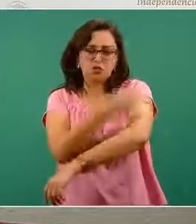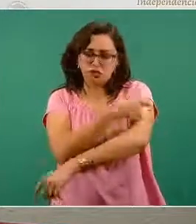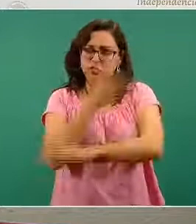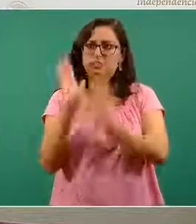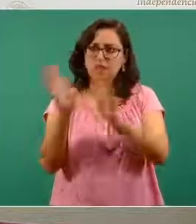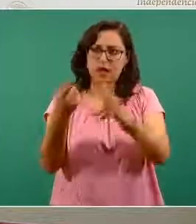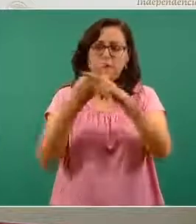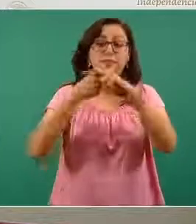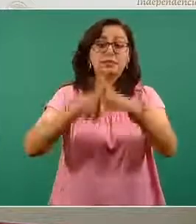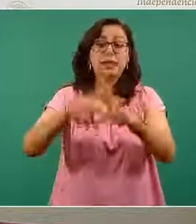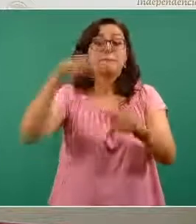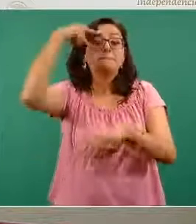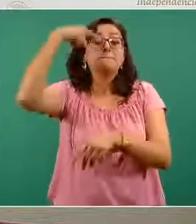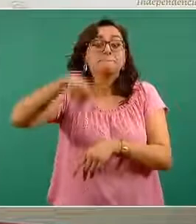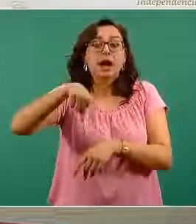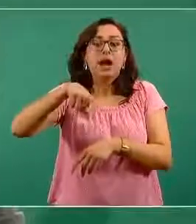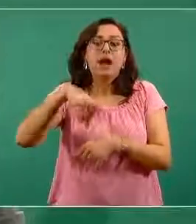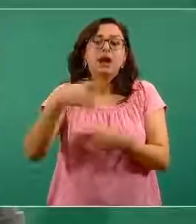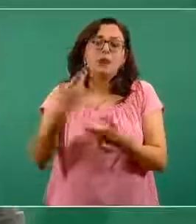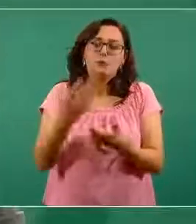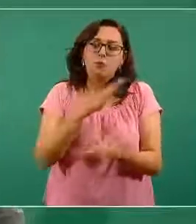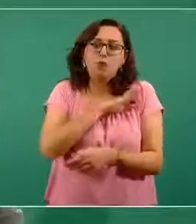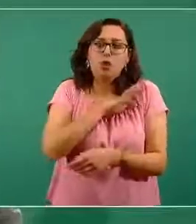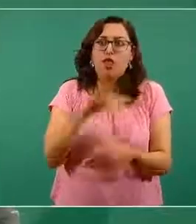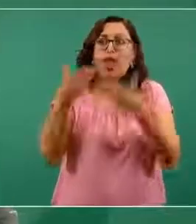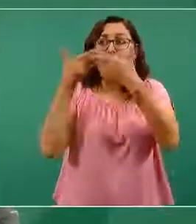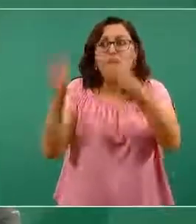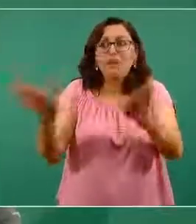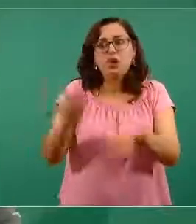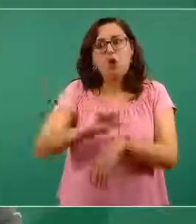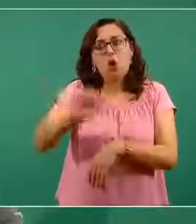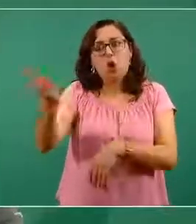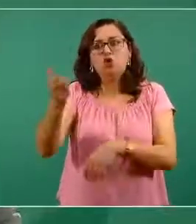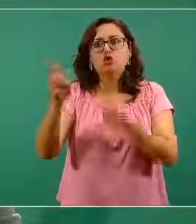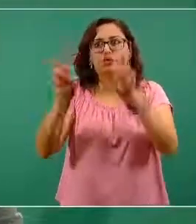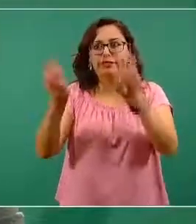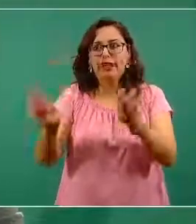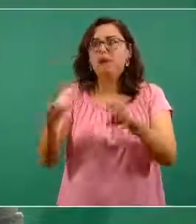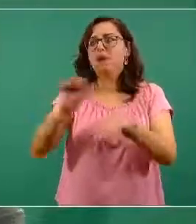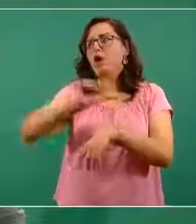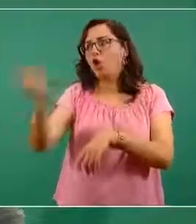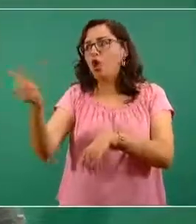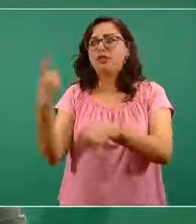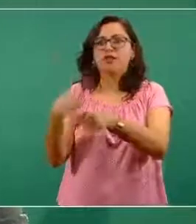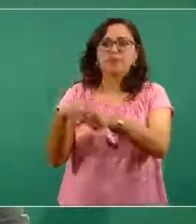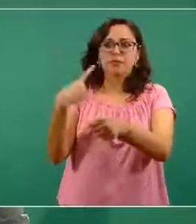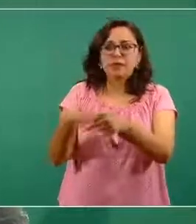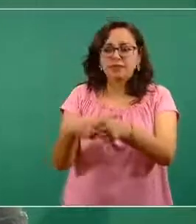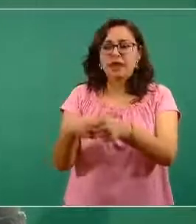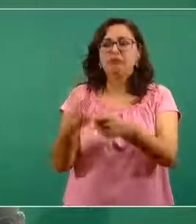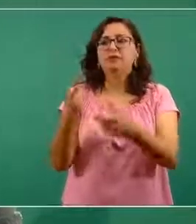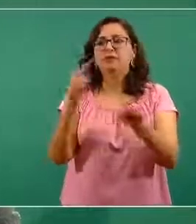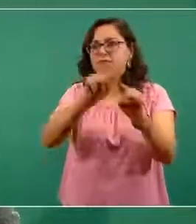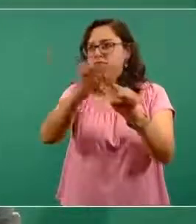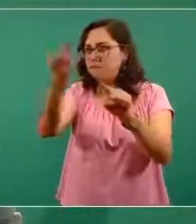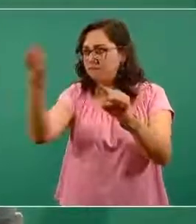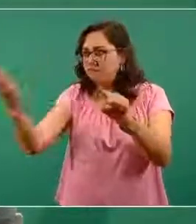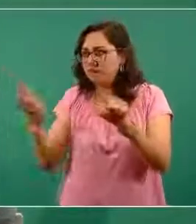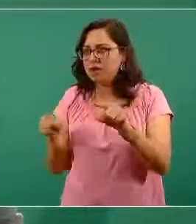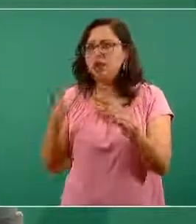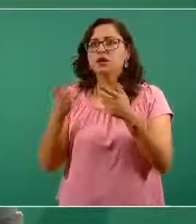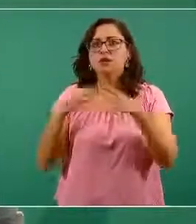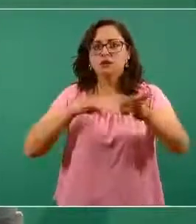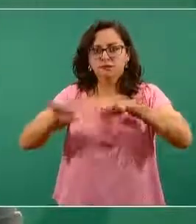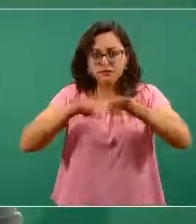de atención a la salud. Las personas que trabajan en diferentes unidades de